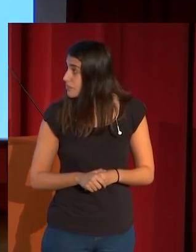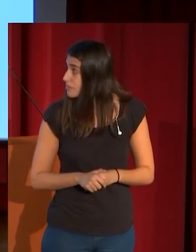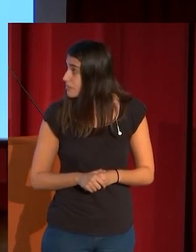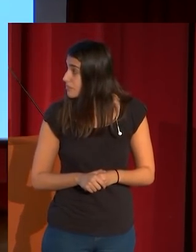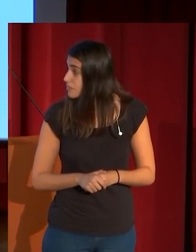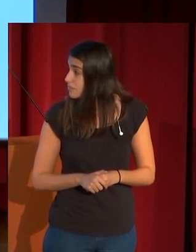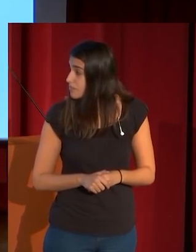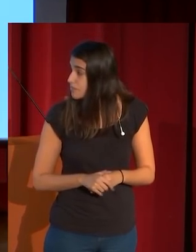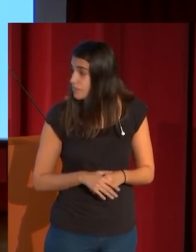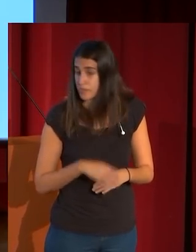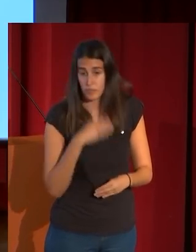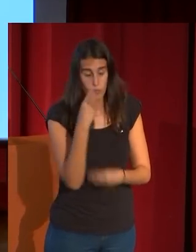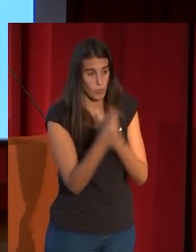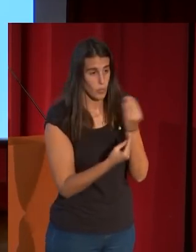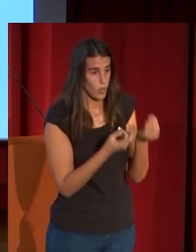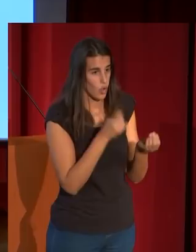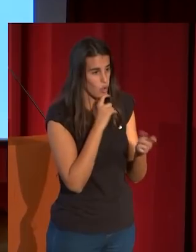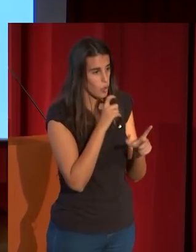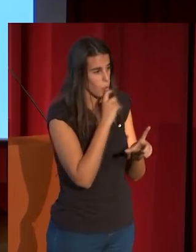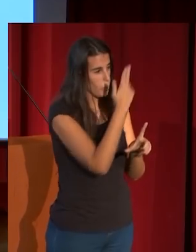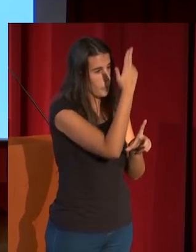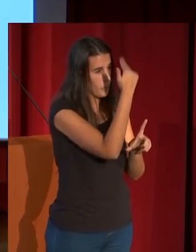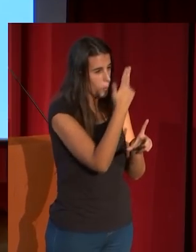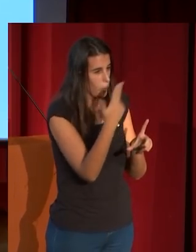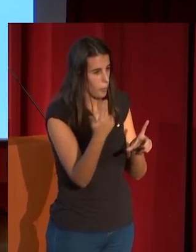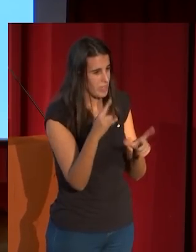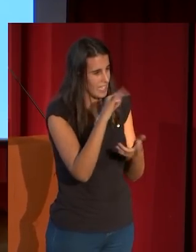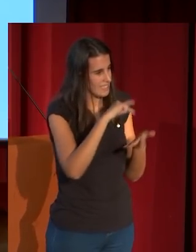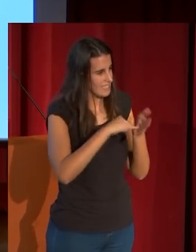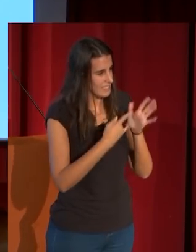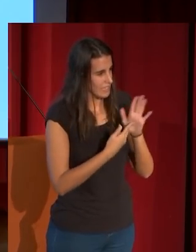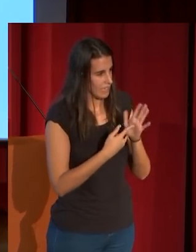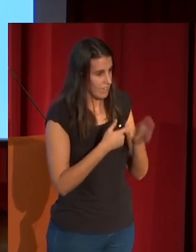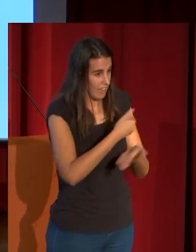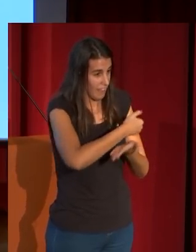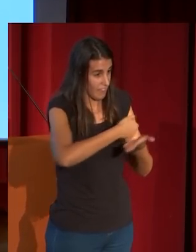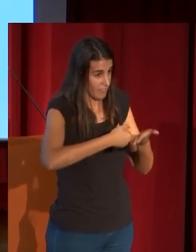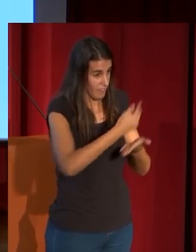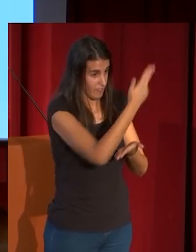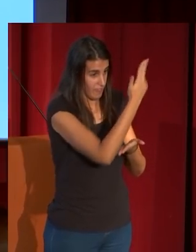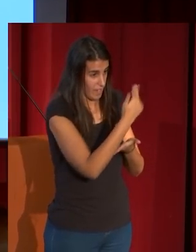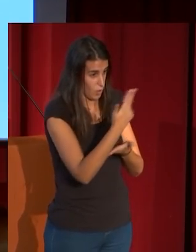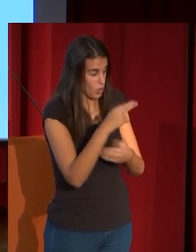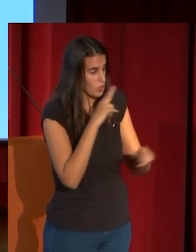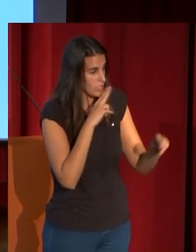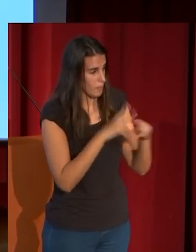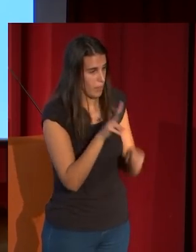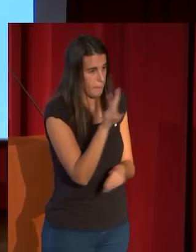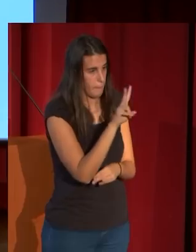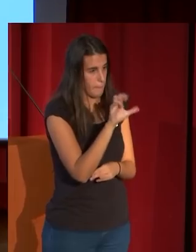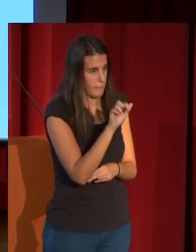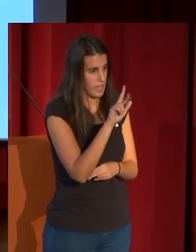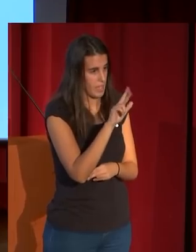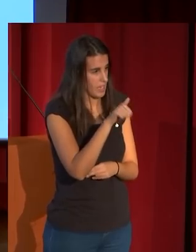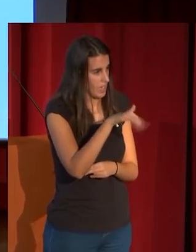el transporte, diríamos, o el traslado de una técnica del óleo, la del veronés, la del original, a una técnica